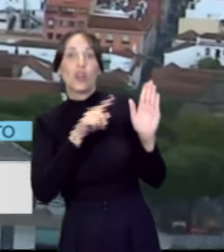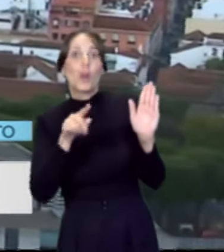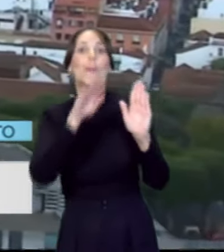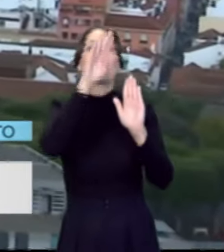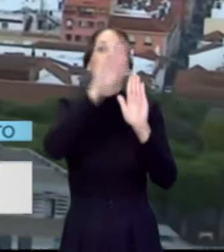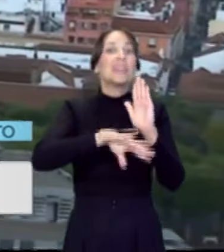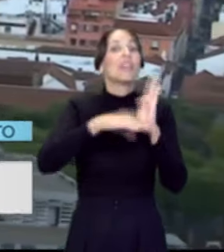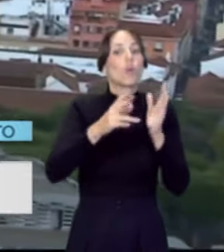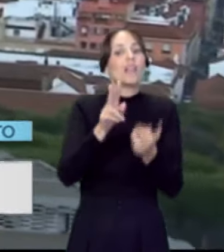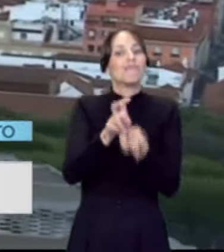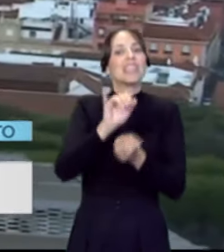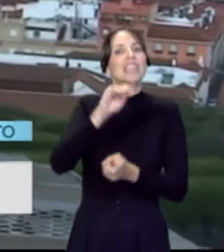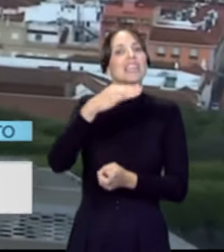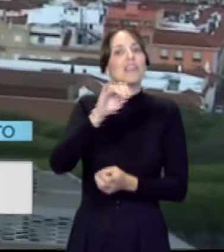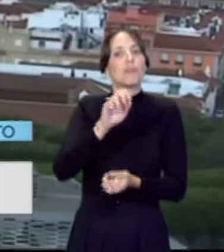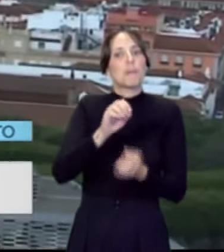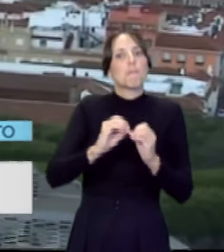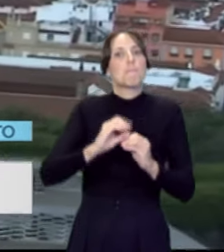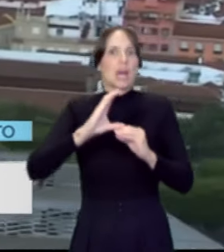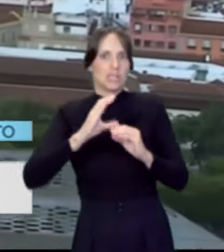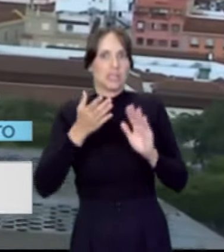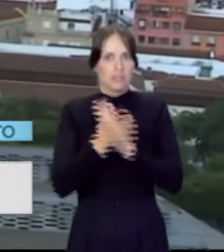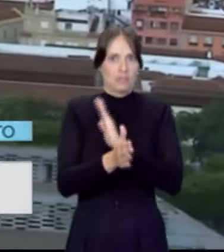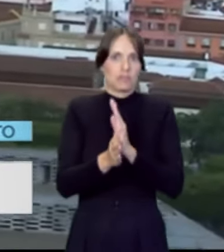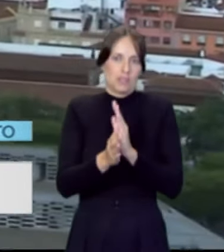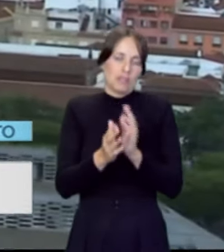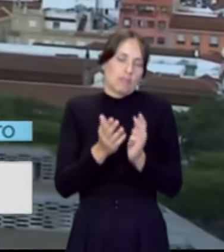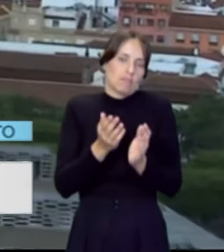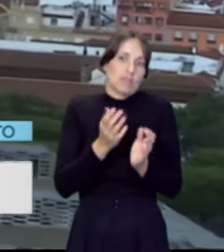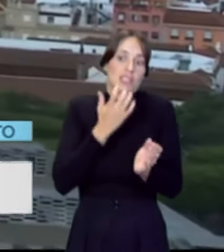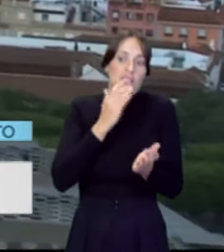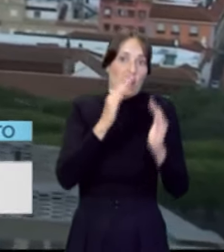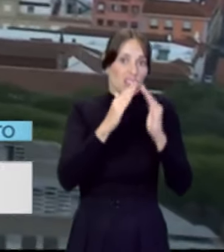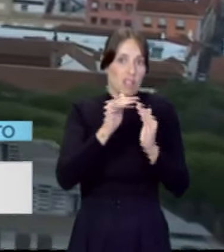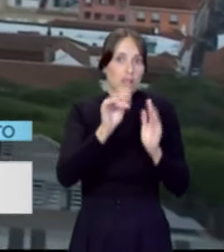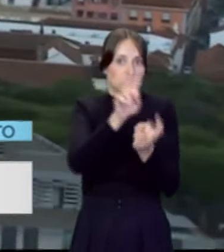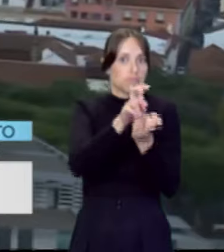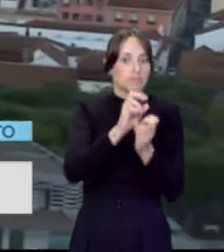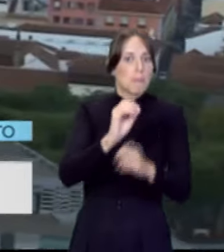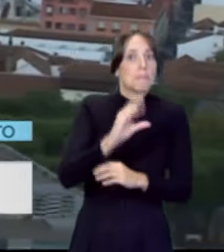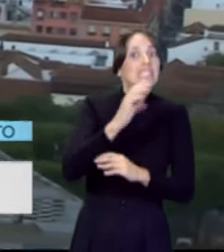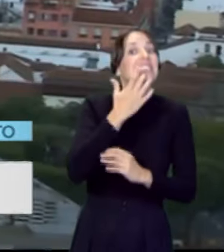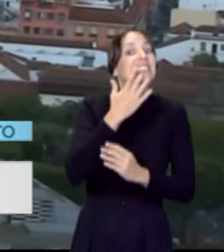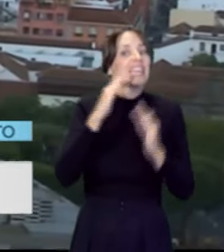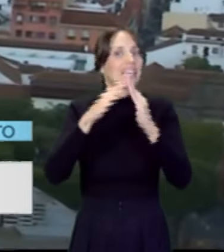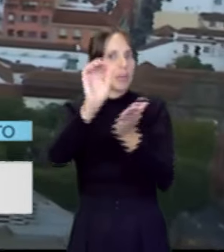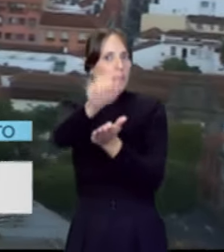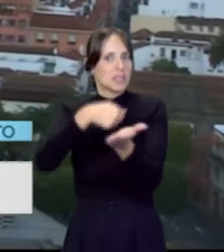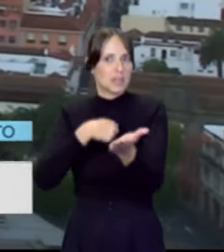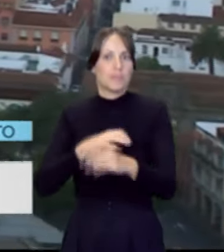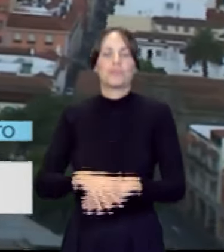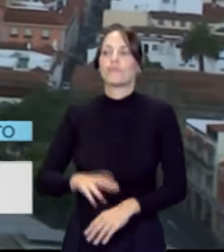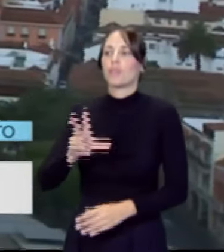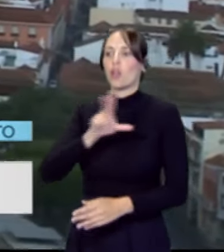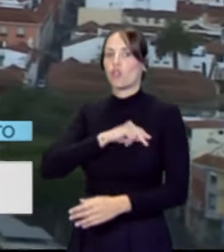es subir el IBI, ese impuesto de bienes inmuebles, como tú decías, Pilar, a esas viviendas que están vacías. Estamos con el concejal de vivienda de